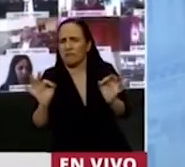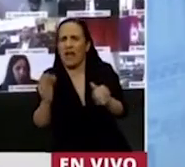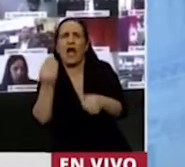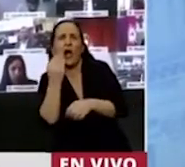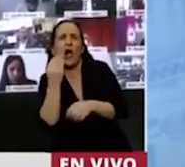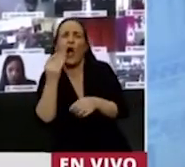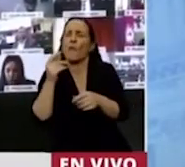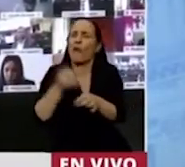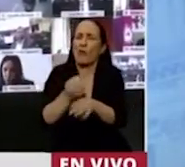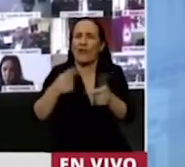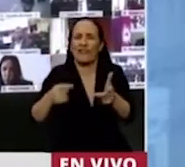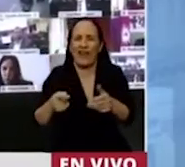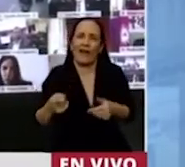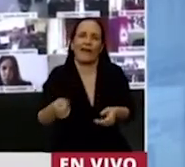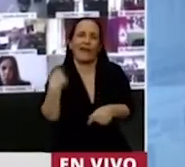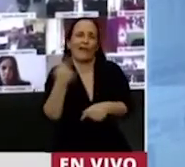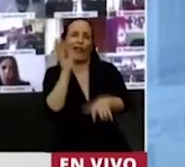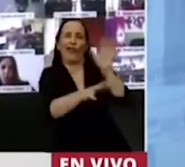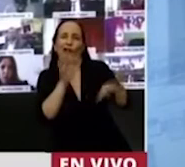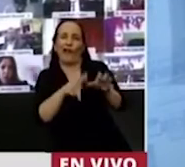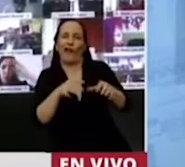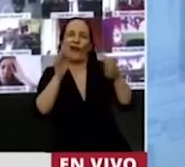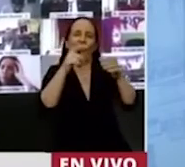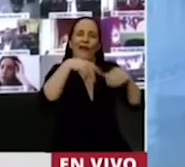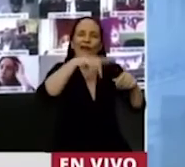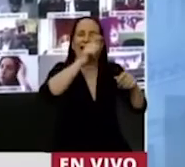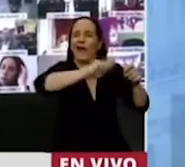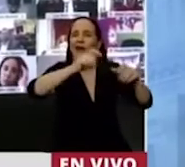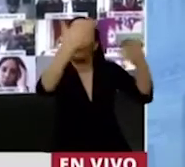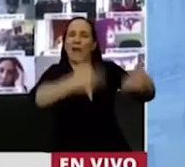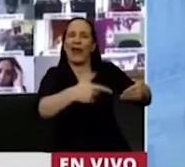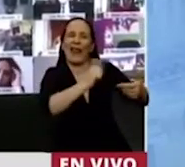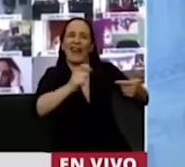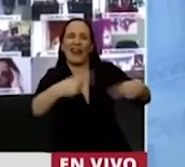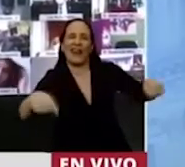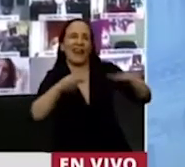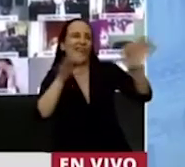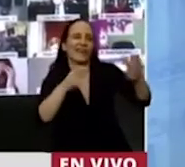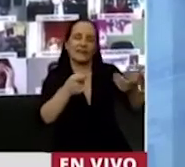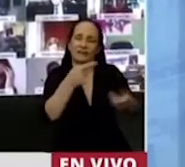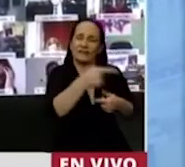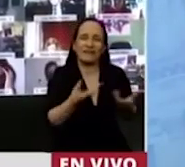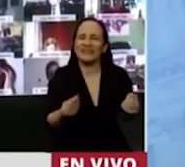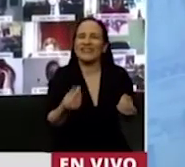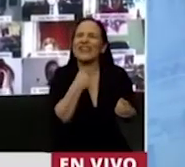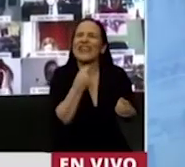y se le reía, le pintaban carteles, lo empujaban. En realidad, el significado era